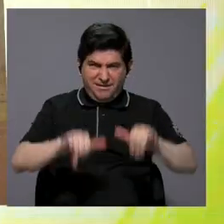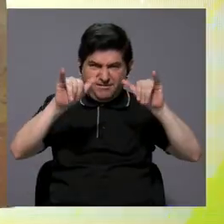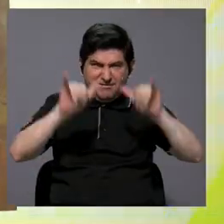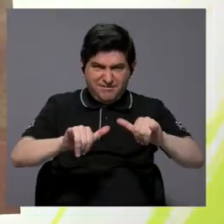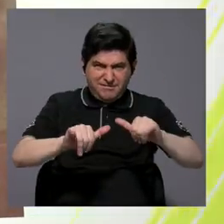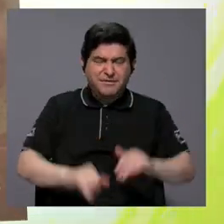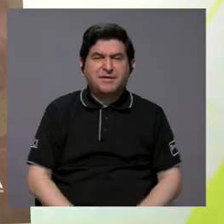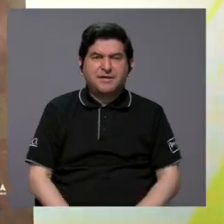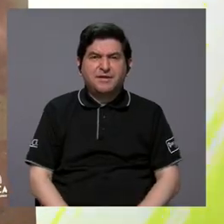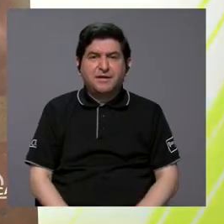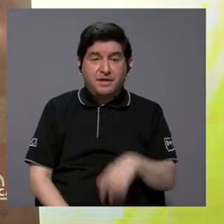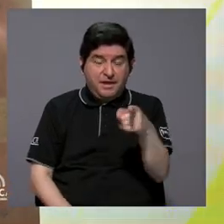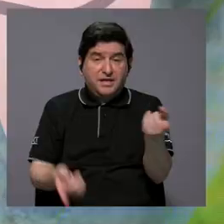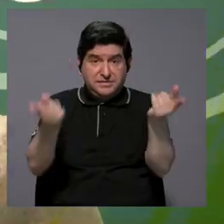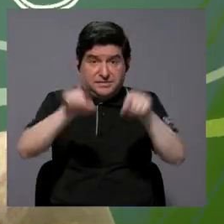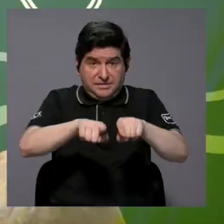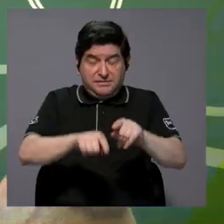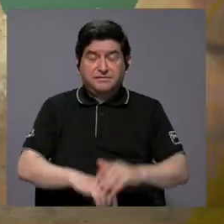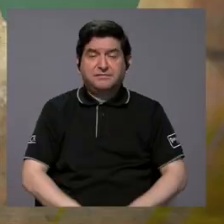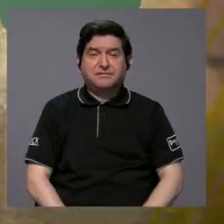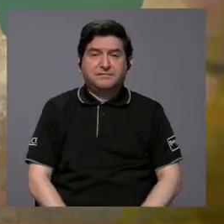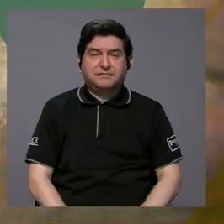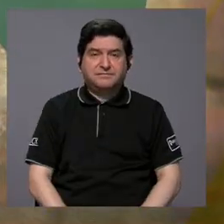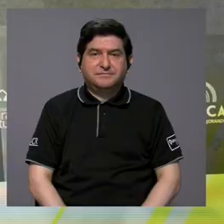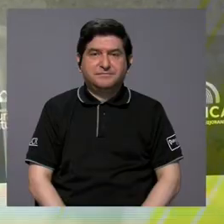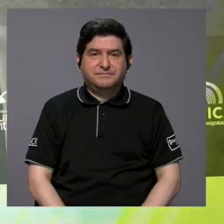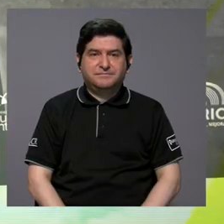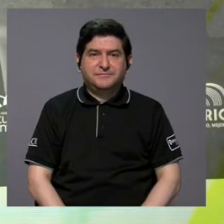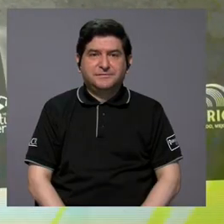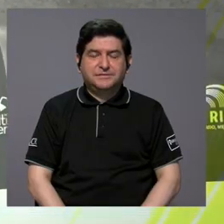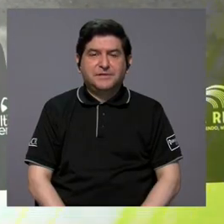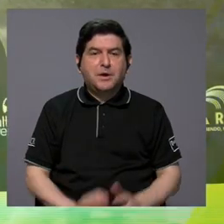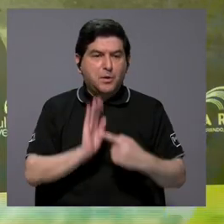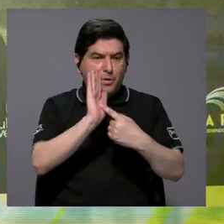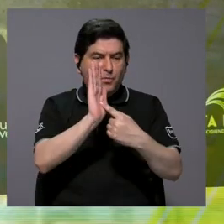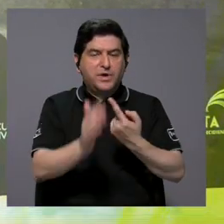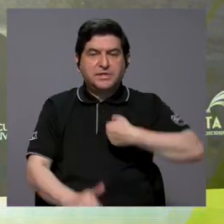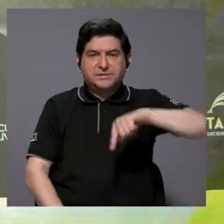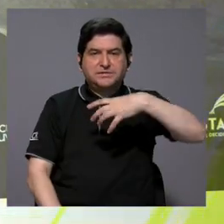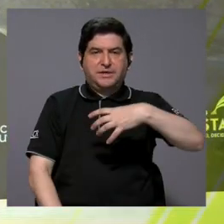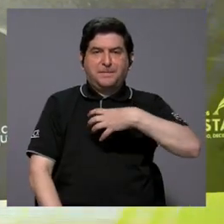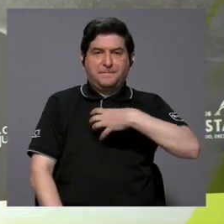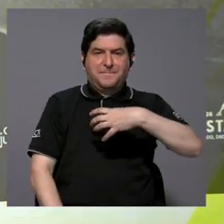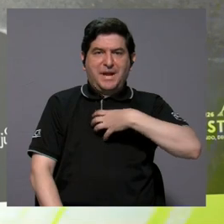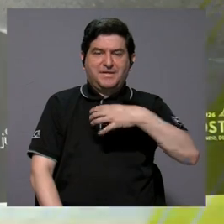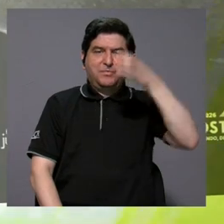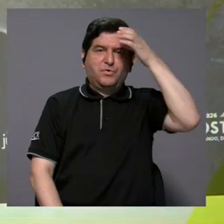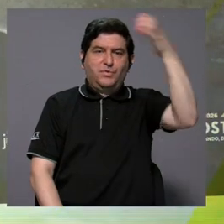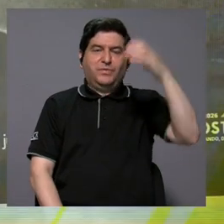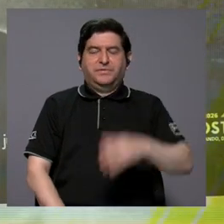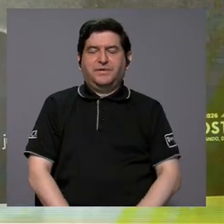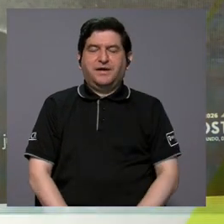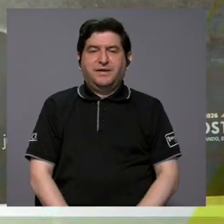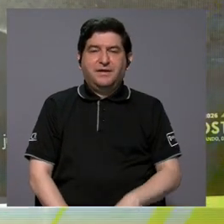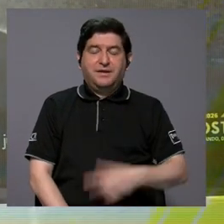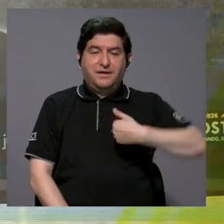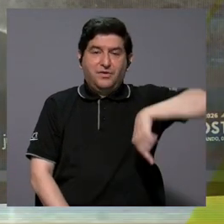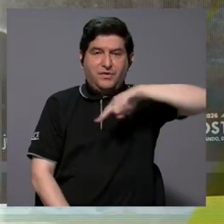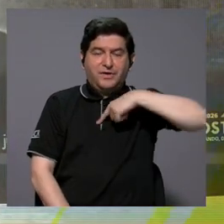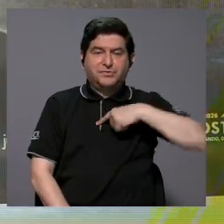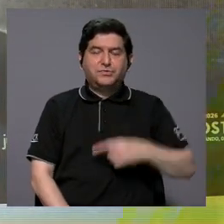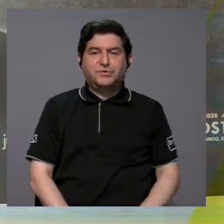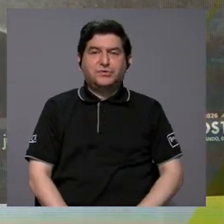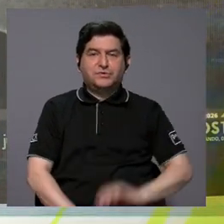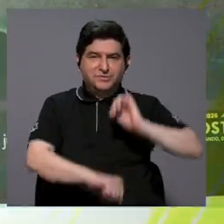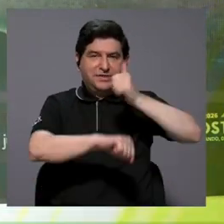enfocarse en la preservación de ellos al ser claras muestras de nuestro patrimonio cultural, eso que nos define a nosotros